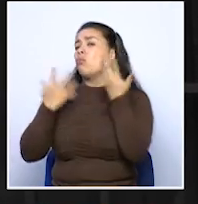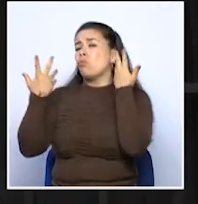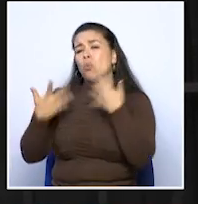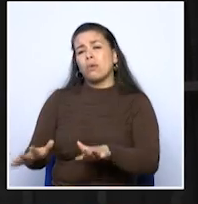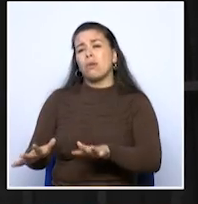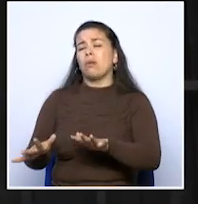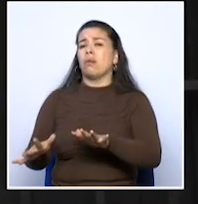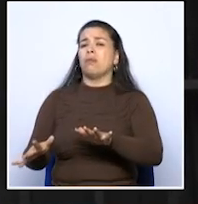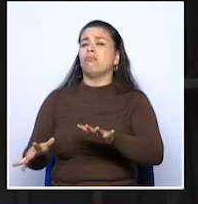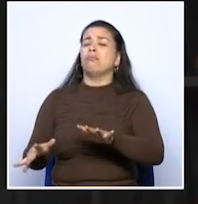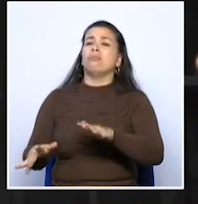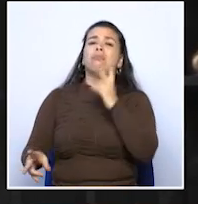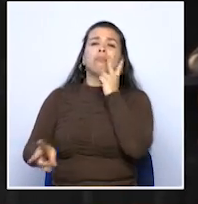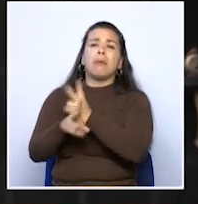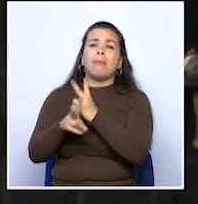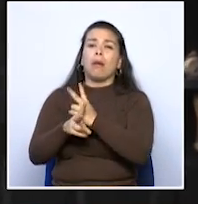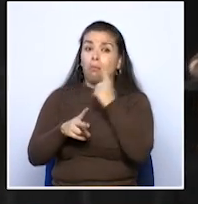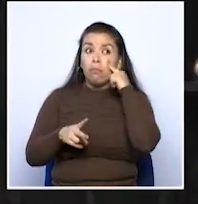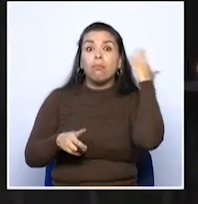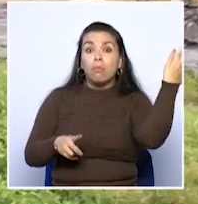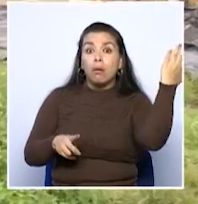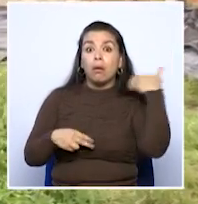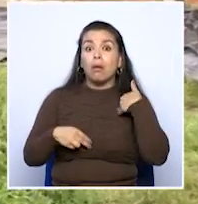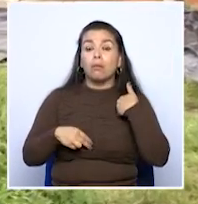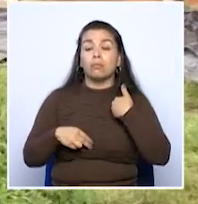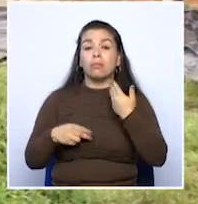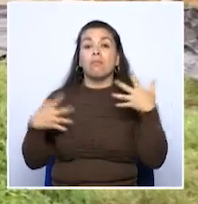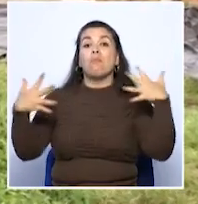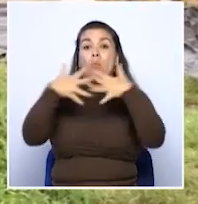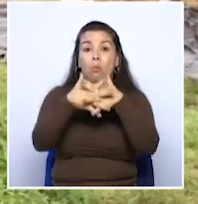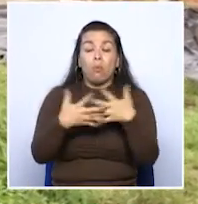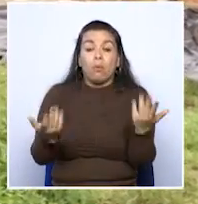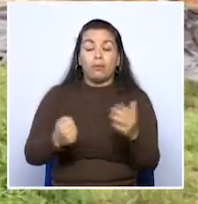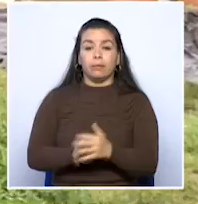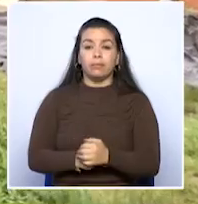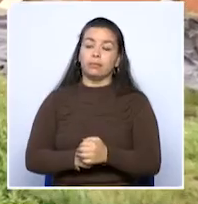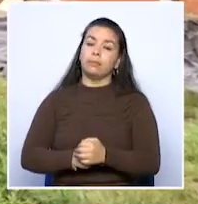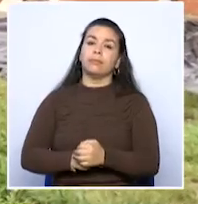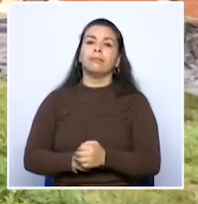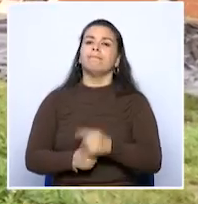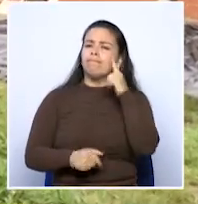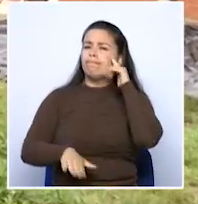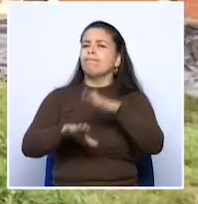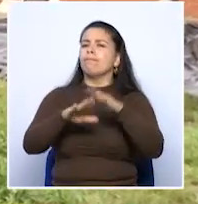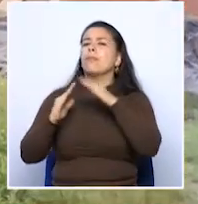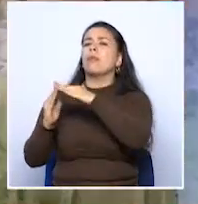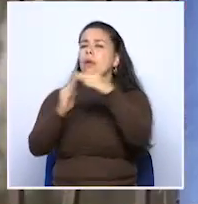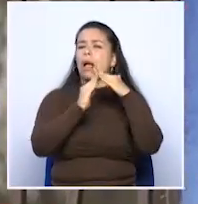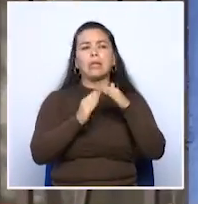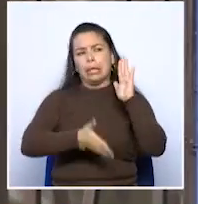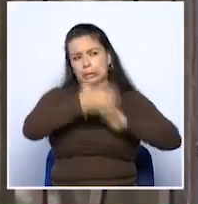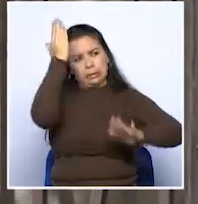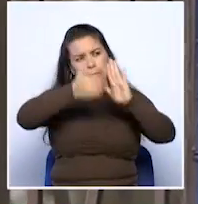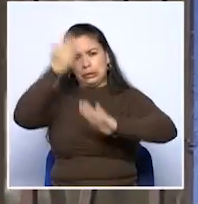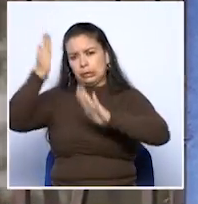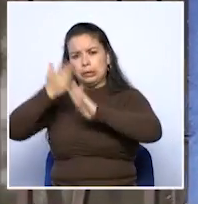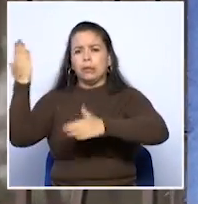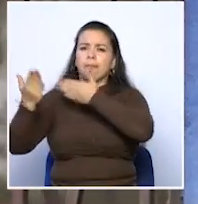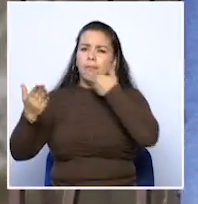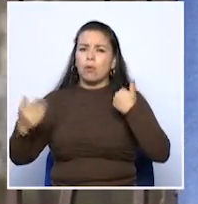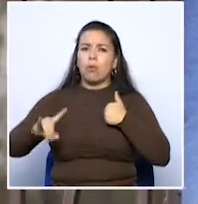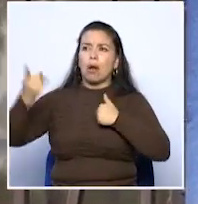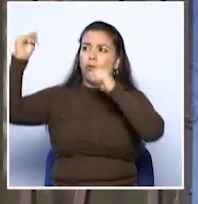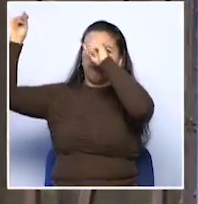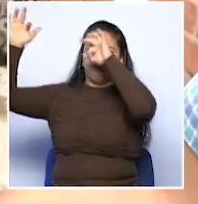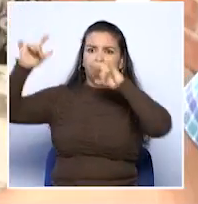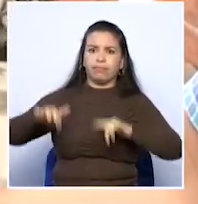más desastres mire lo que pasó en Mocoa. Es tanta la preocupación que ya son varias las viviendas que han sido desocupadas por el temor de un derrumbe de